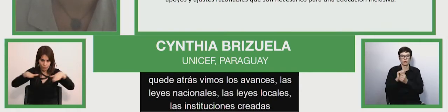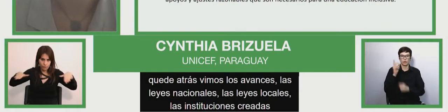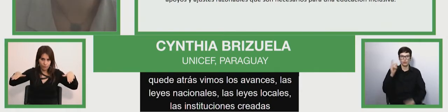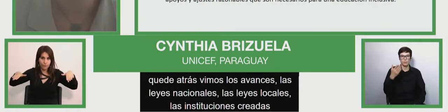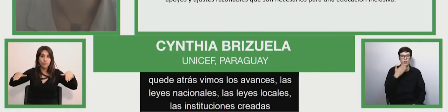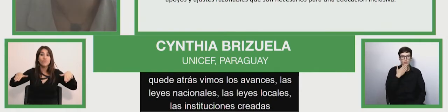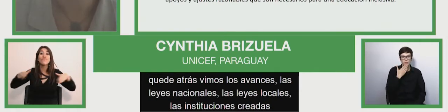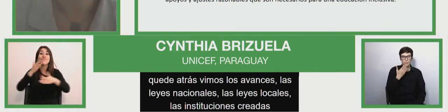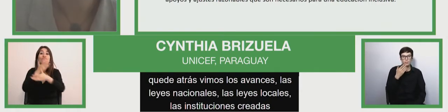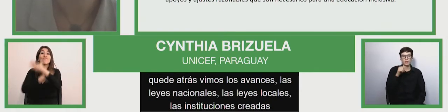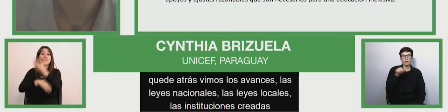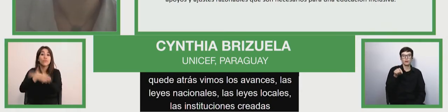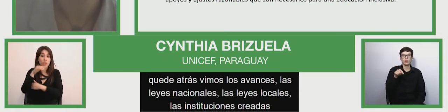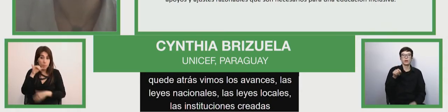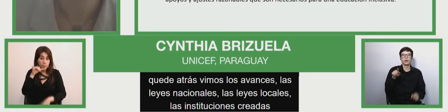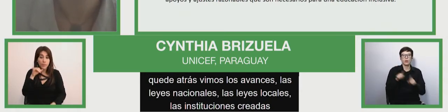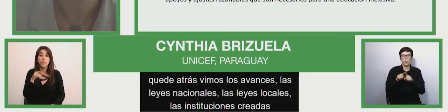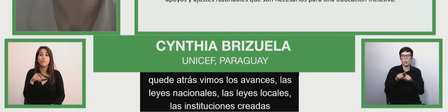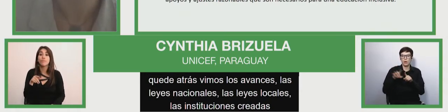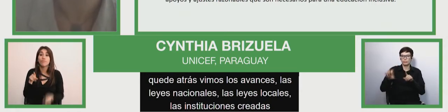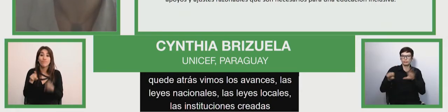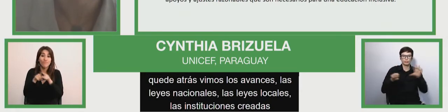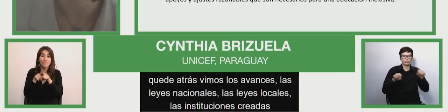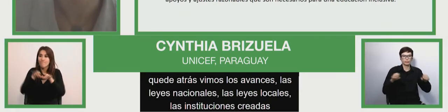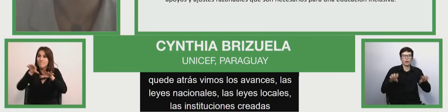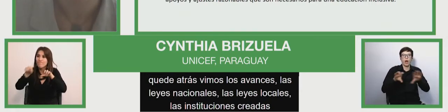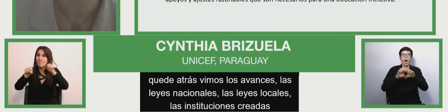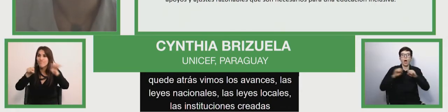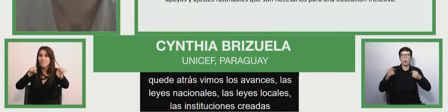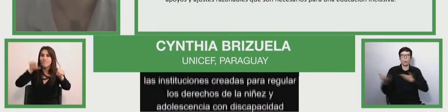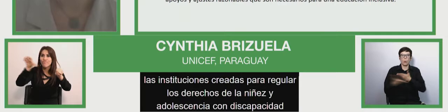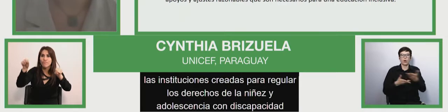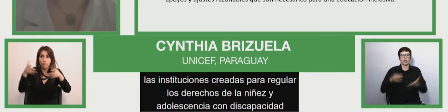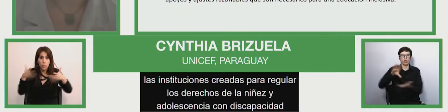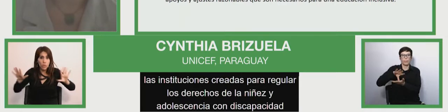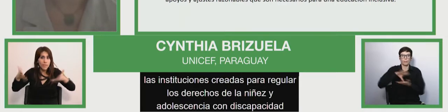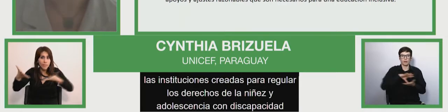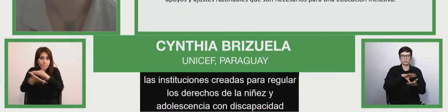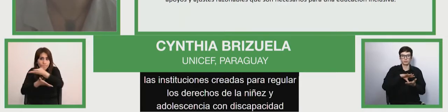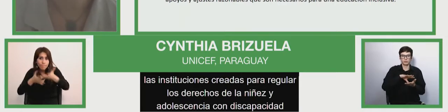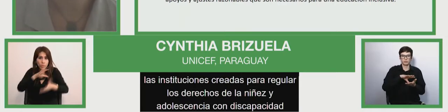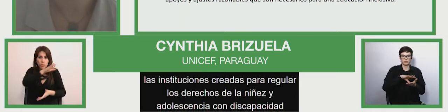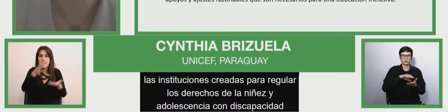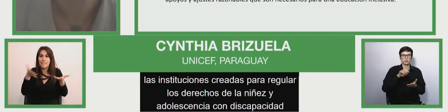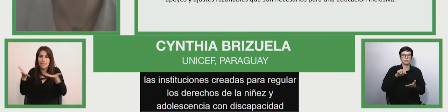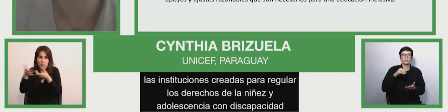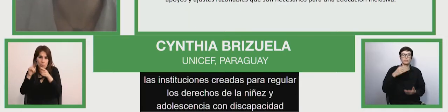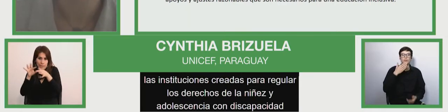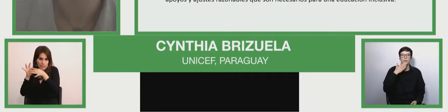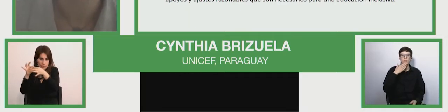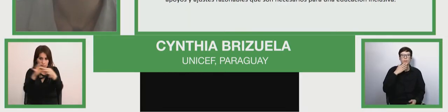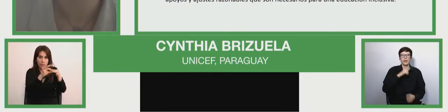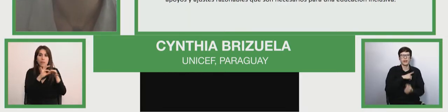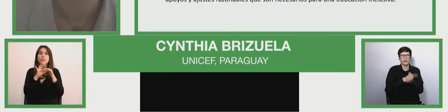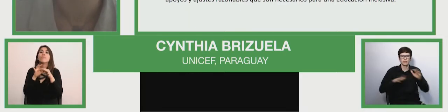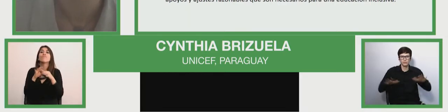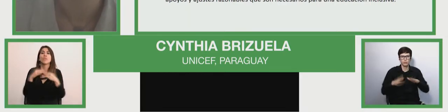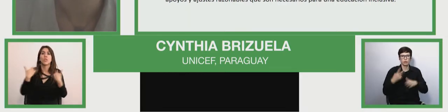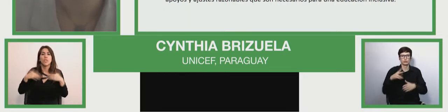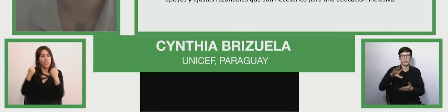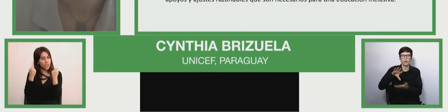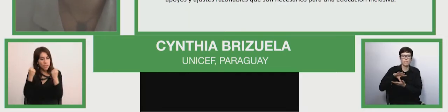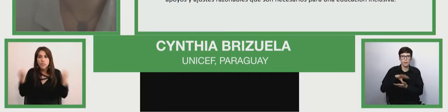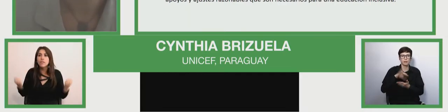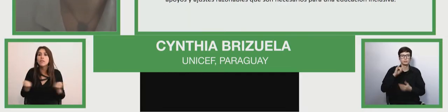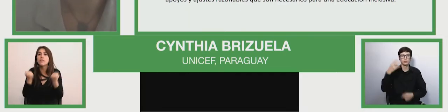la adhesión de todos los países al Tratado de Marrakech, por ejemplo, los esfuerzos de los países y municipios, como decía,